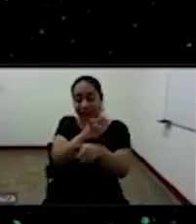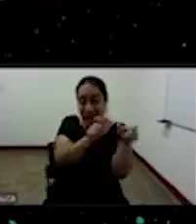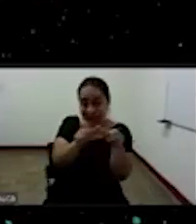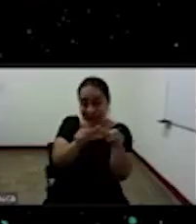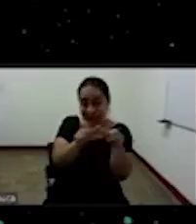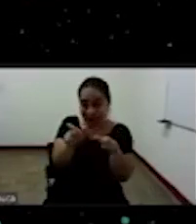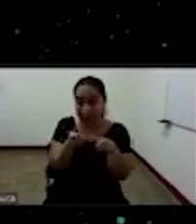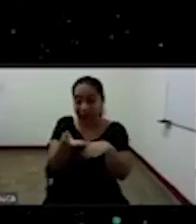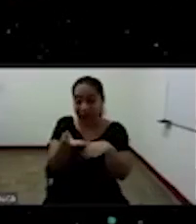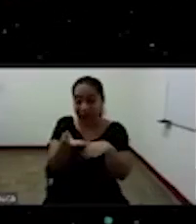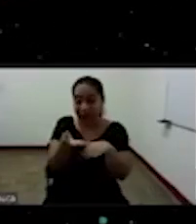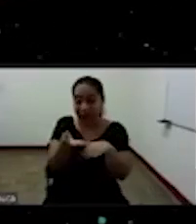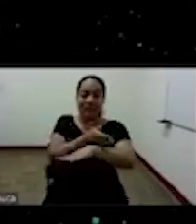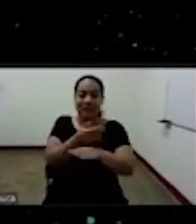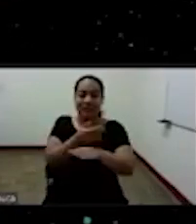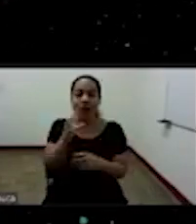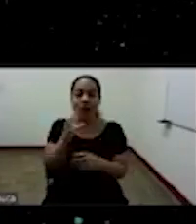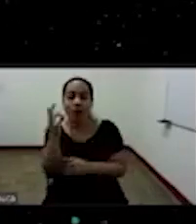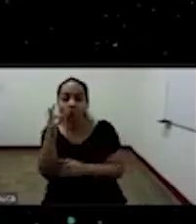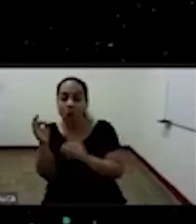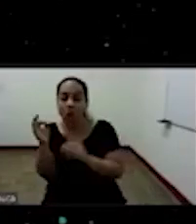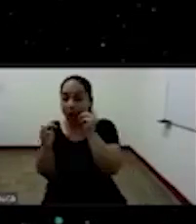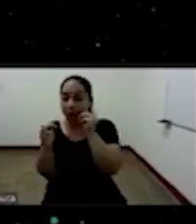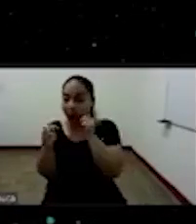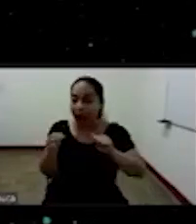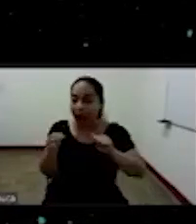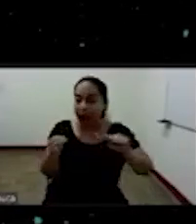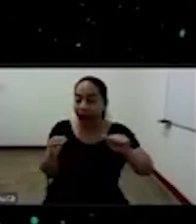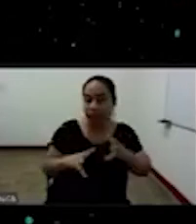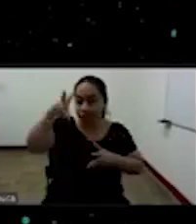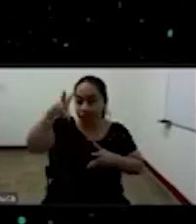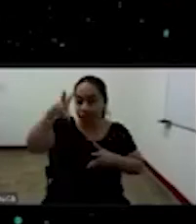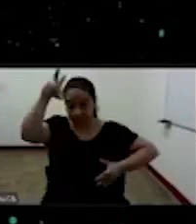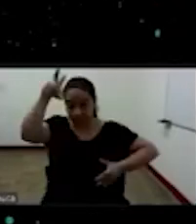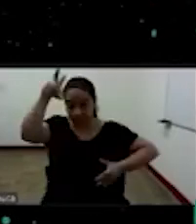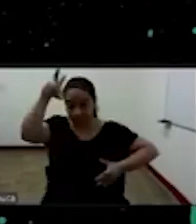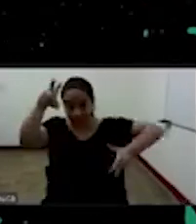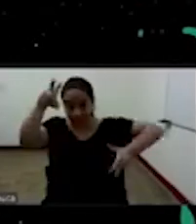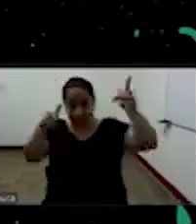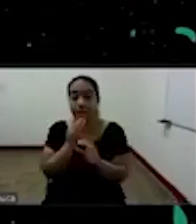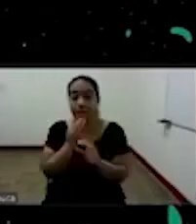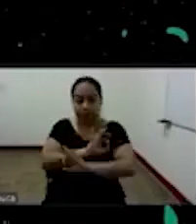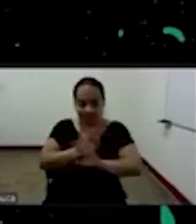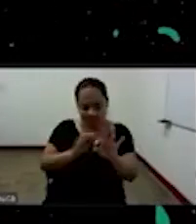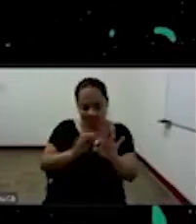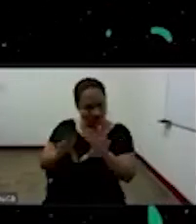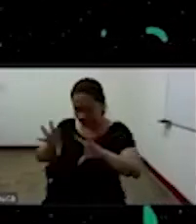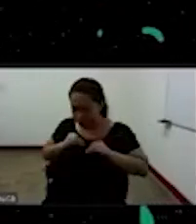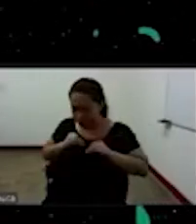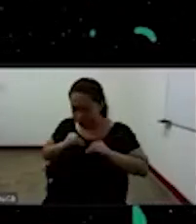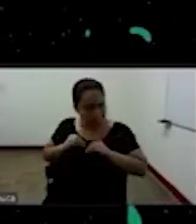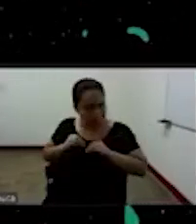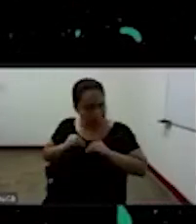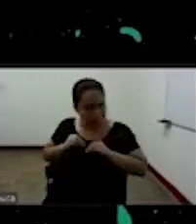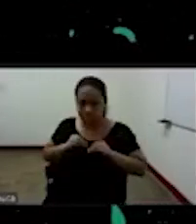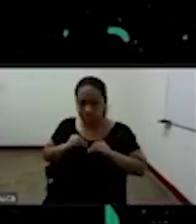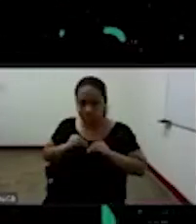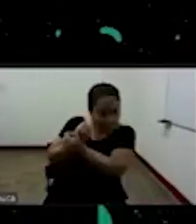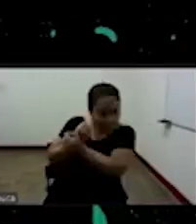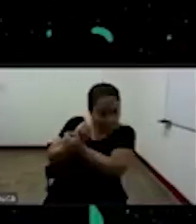eh hombres y mujeres afros que de ninguna forma aceptaron eh seres esclavizados ¿no?